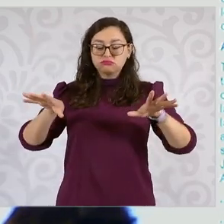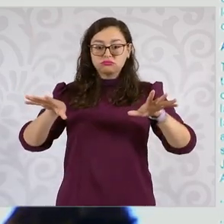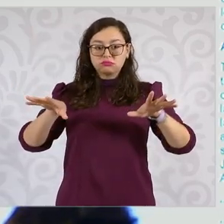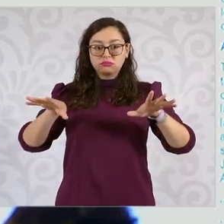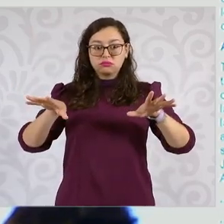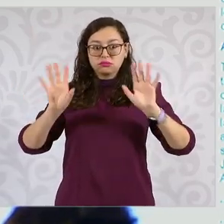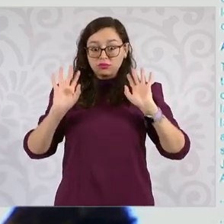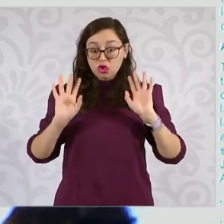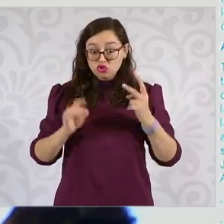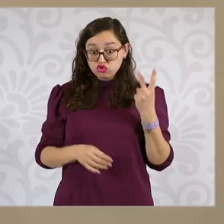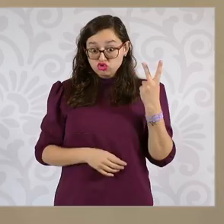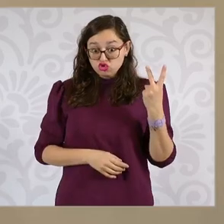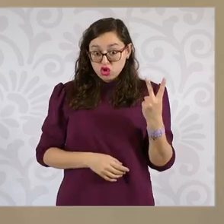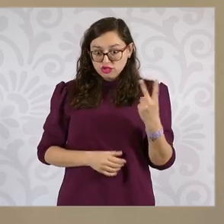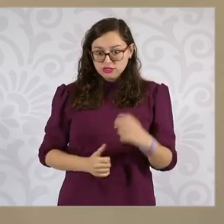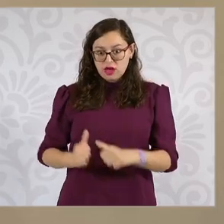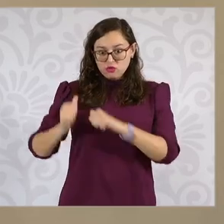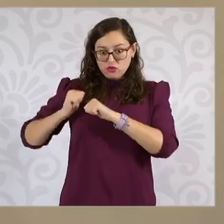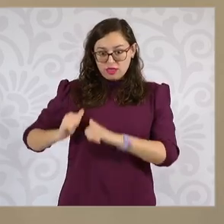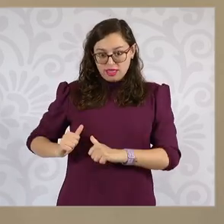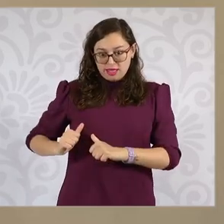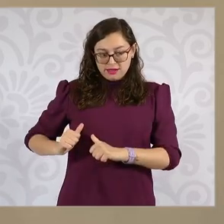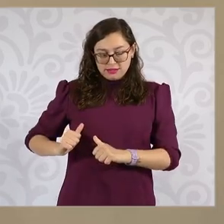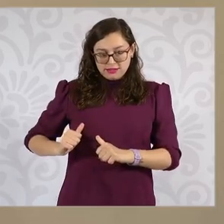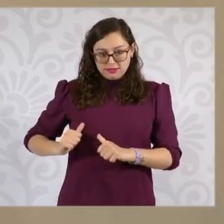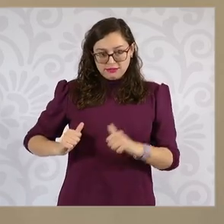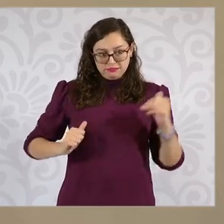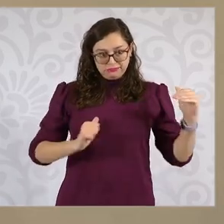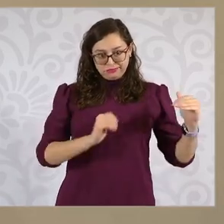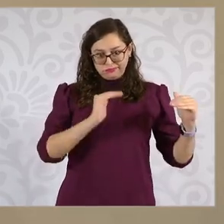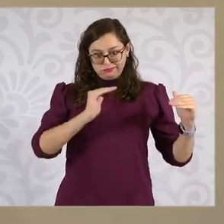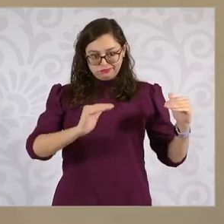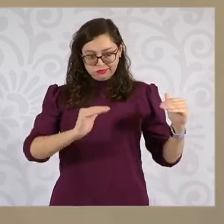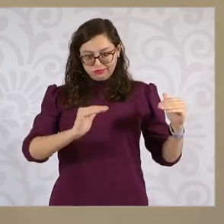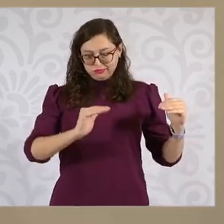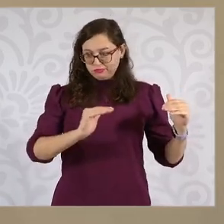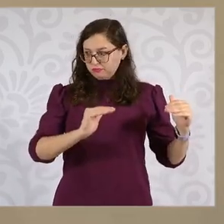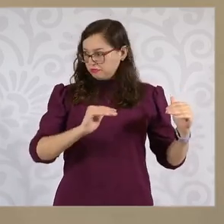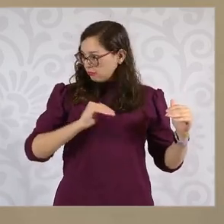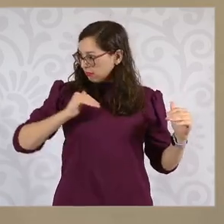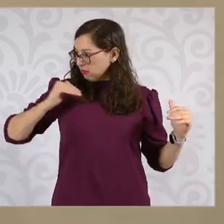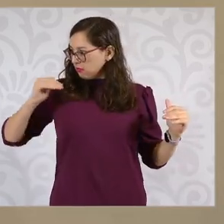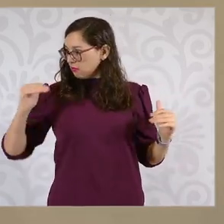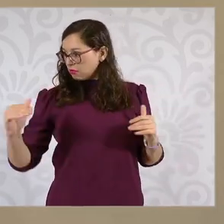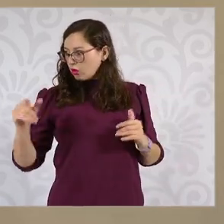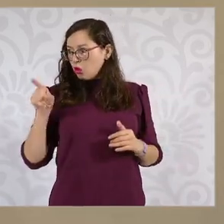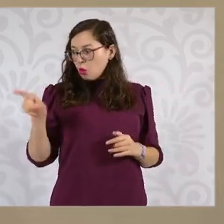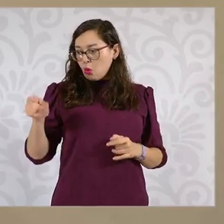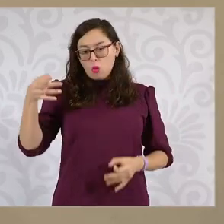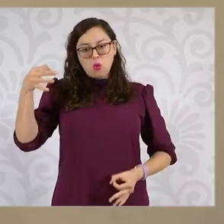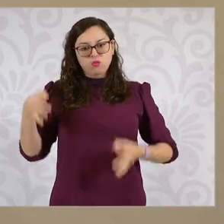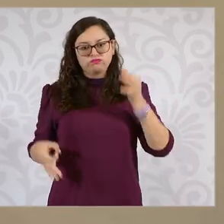jueza violando completamente